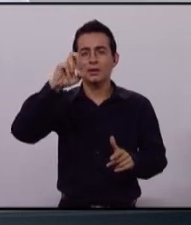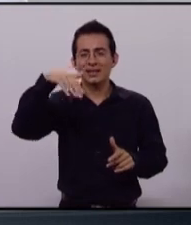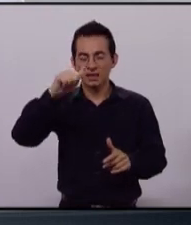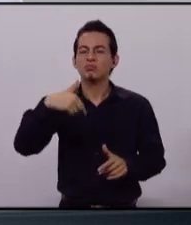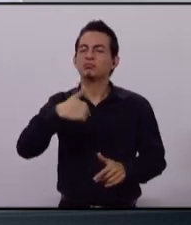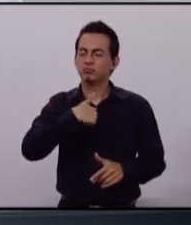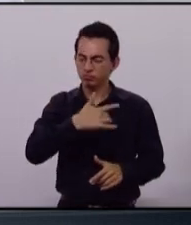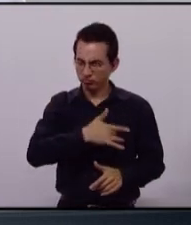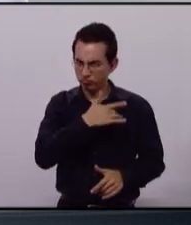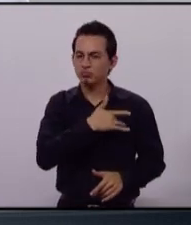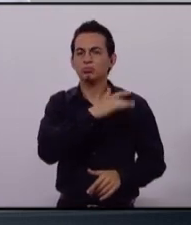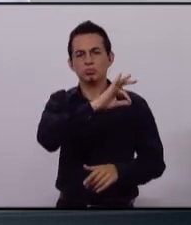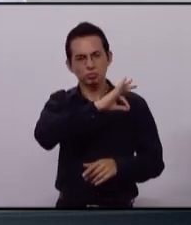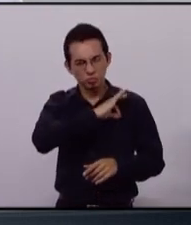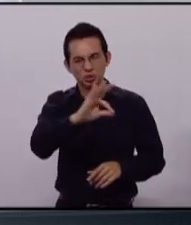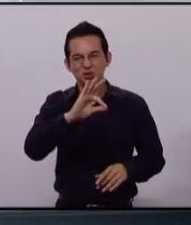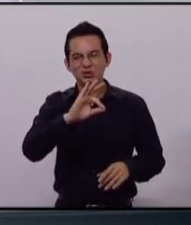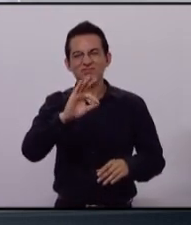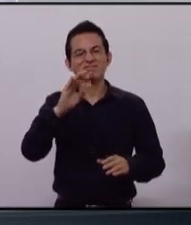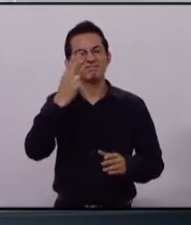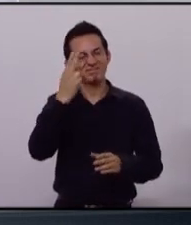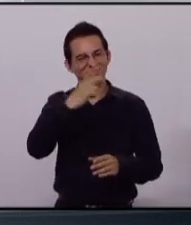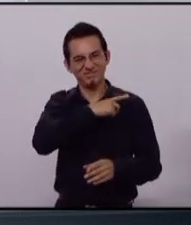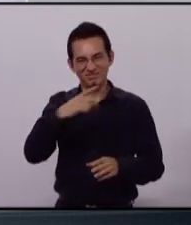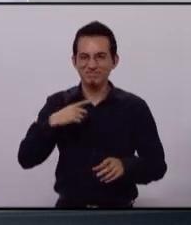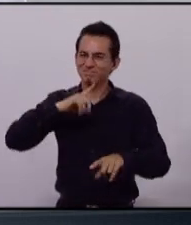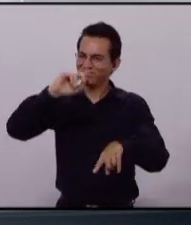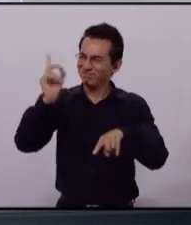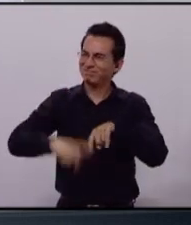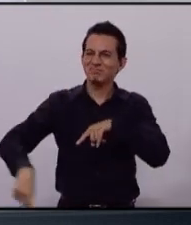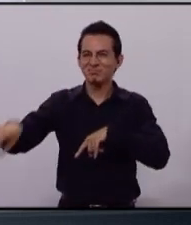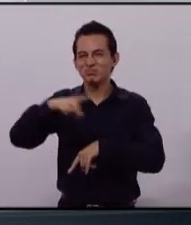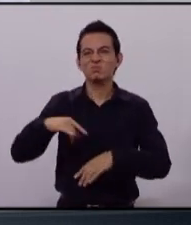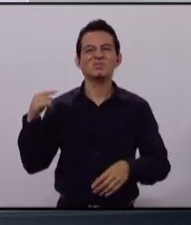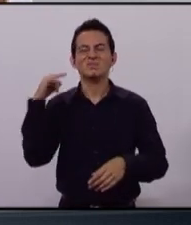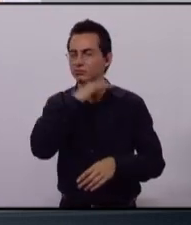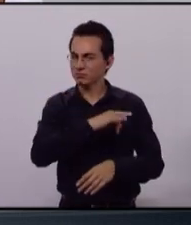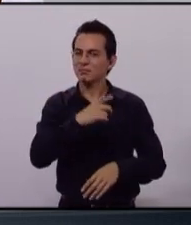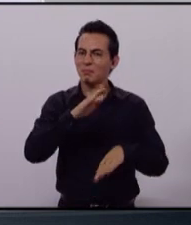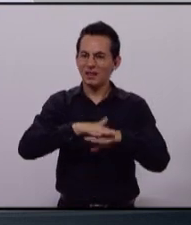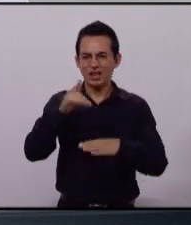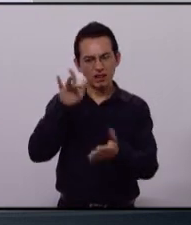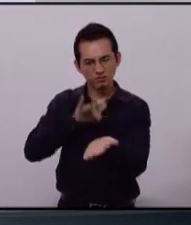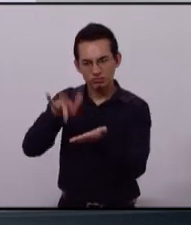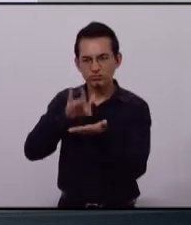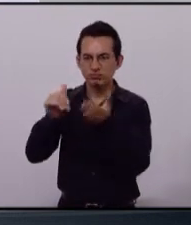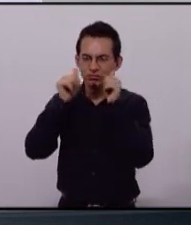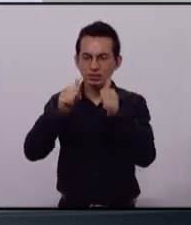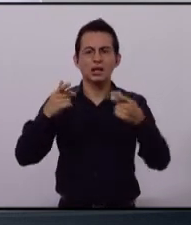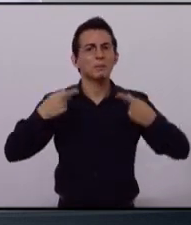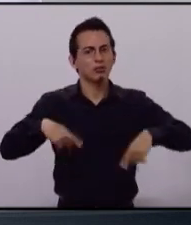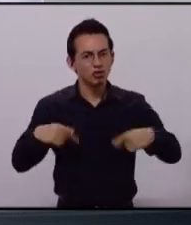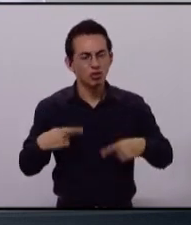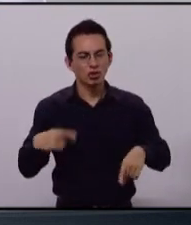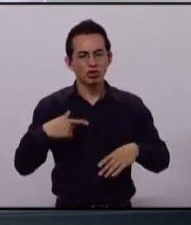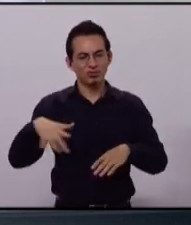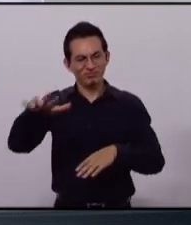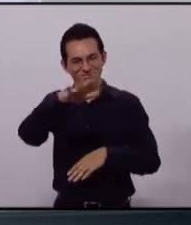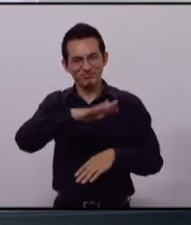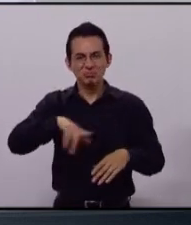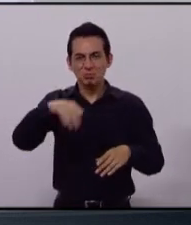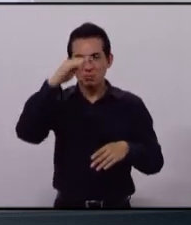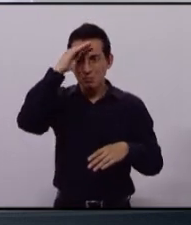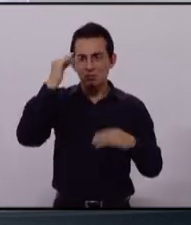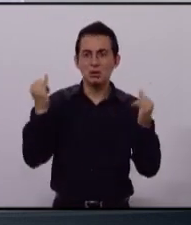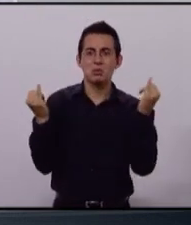combatir la corrupción y para encabezar un gobierno honesto, trabajador, de la gente. No somos igual a los demás partidos